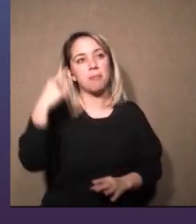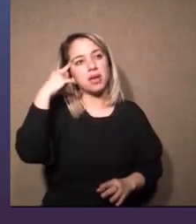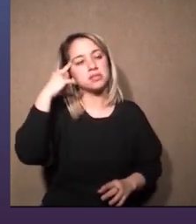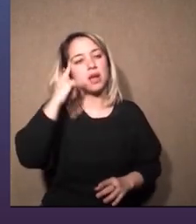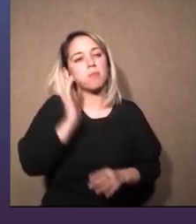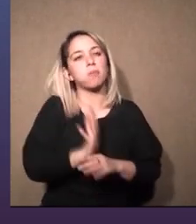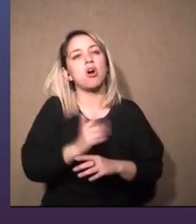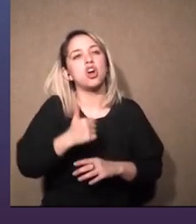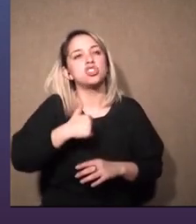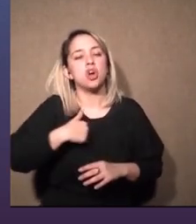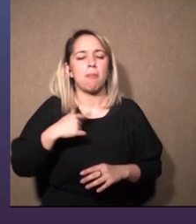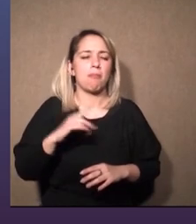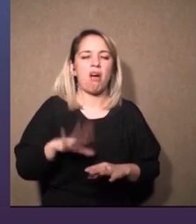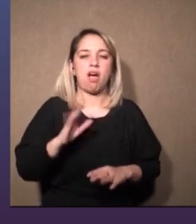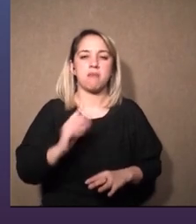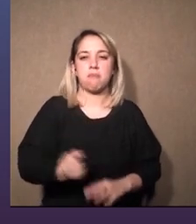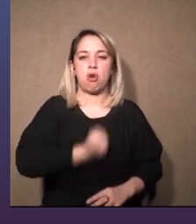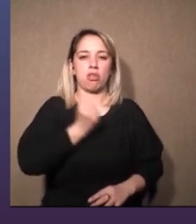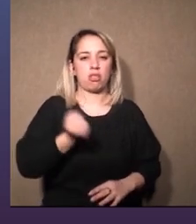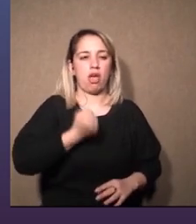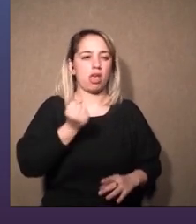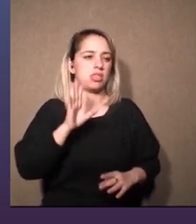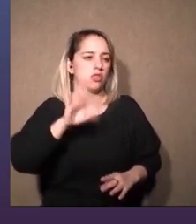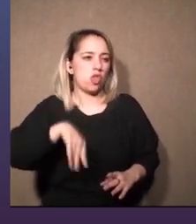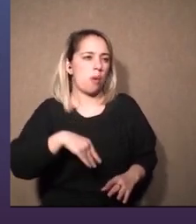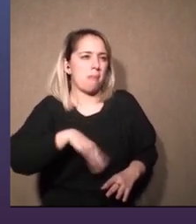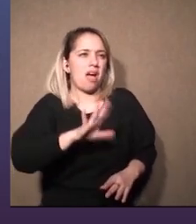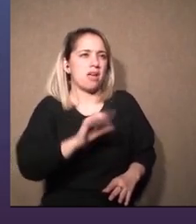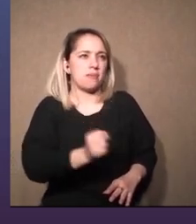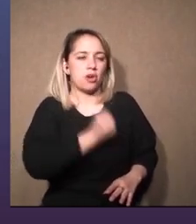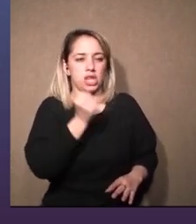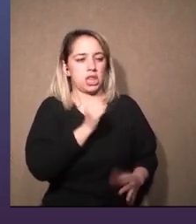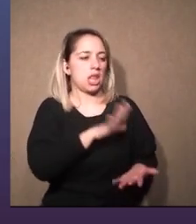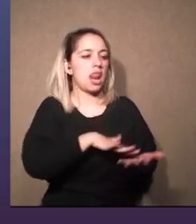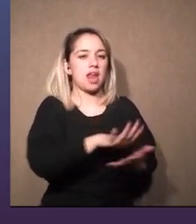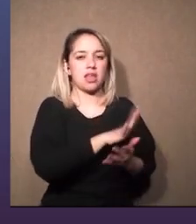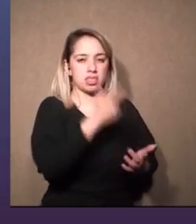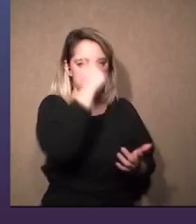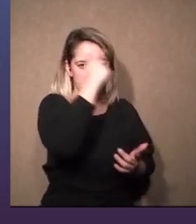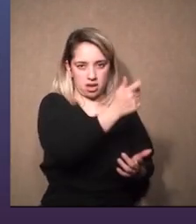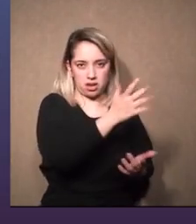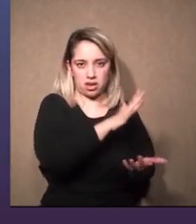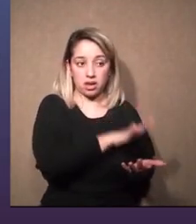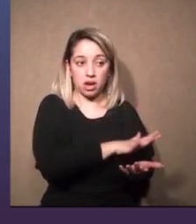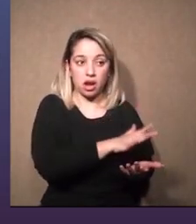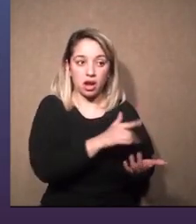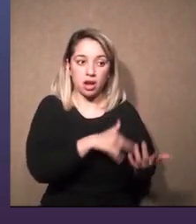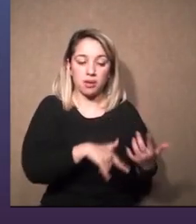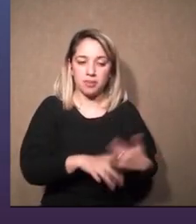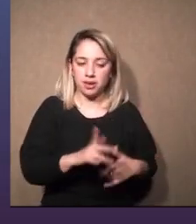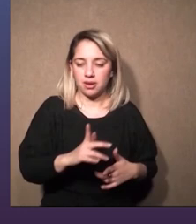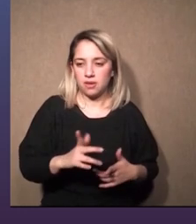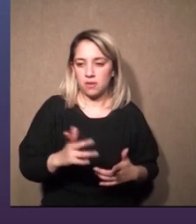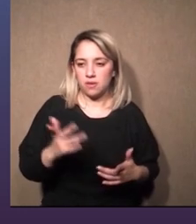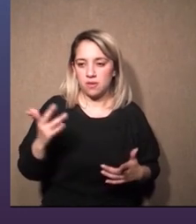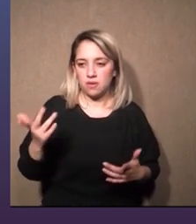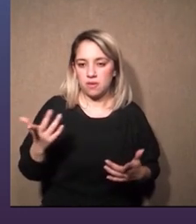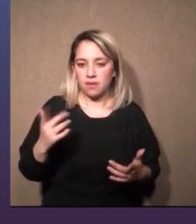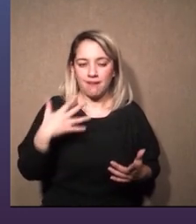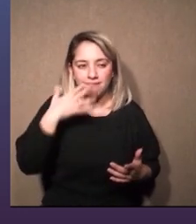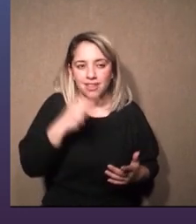que sos el ombligo del mundo y que todo pasa por el área técnica por ejemplo en nuestra casa y que sin nosotros no habría